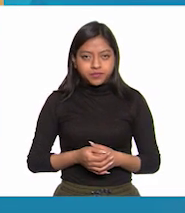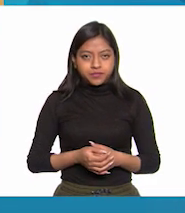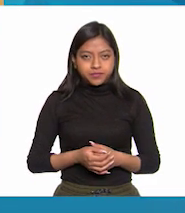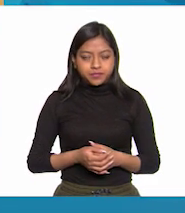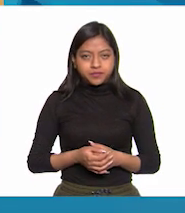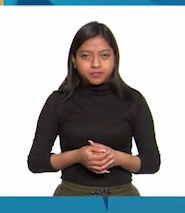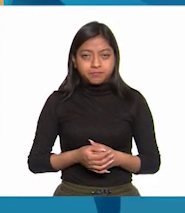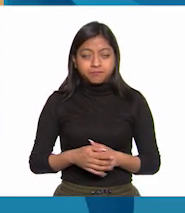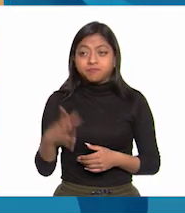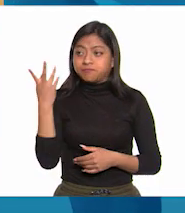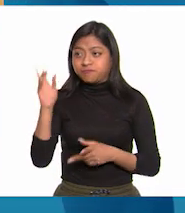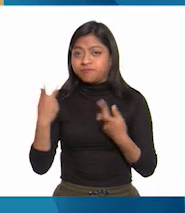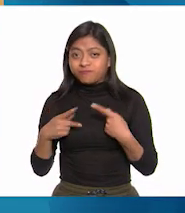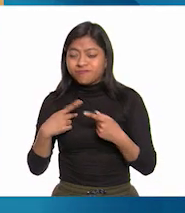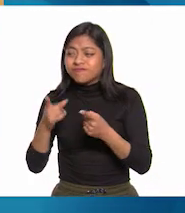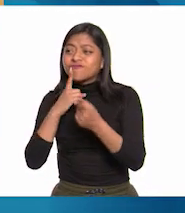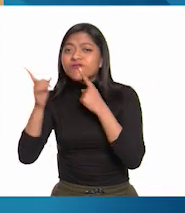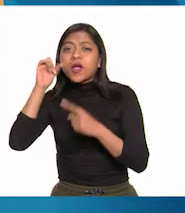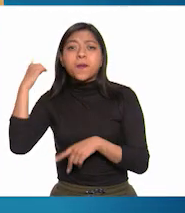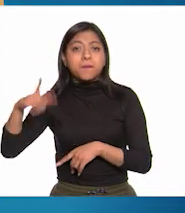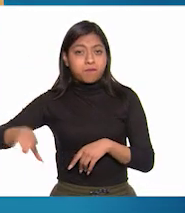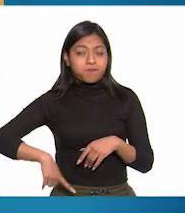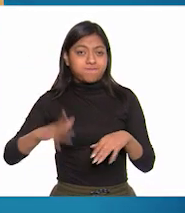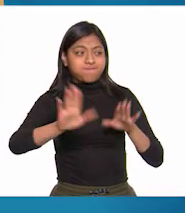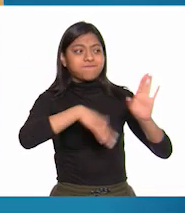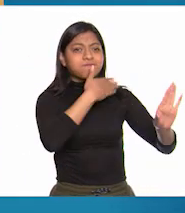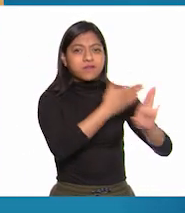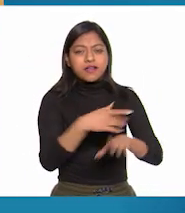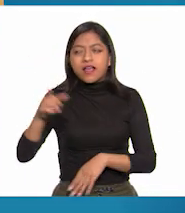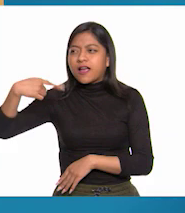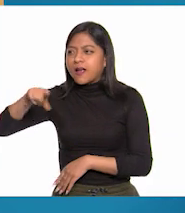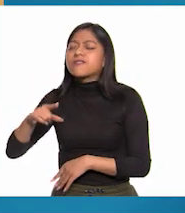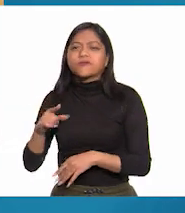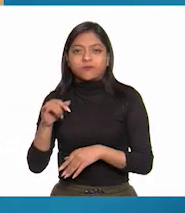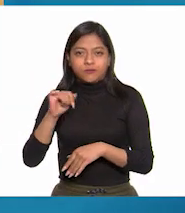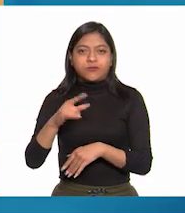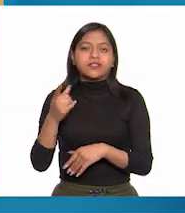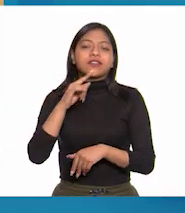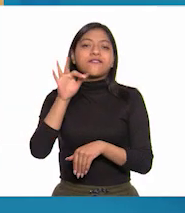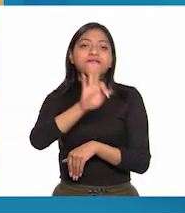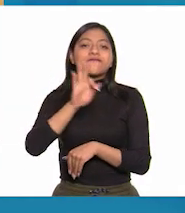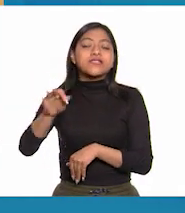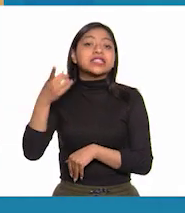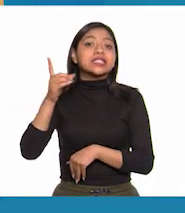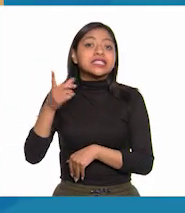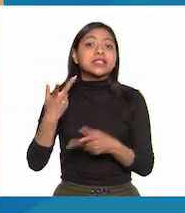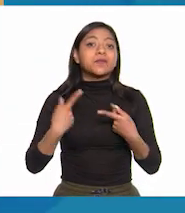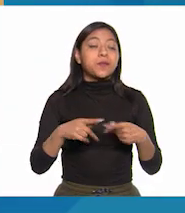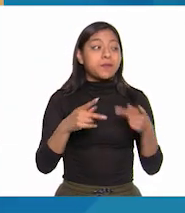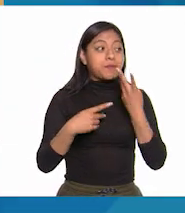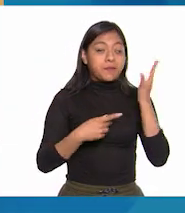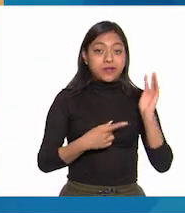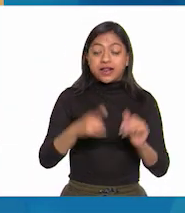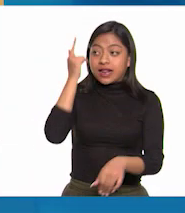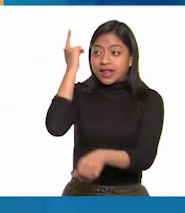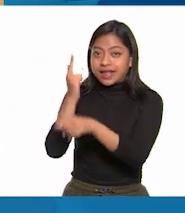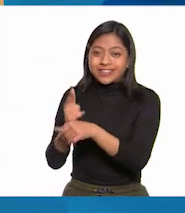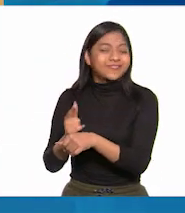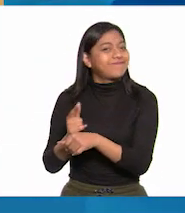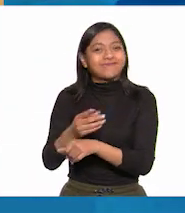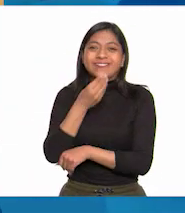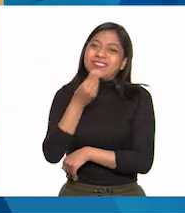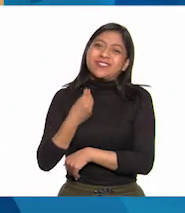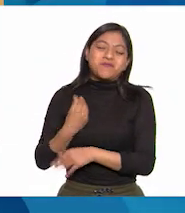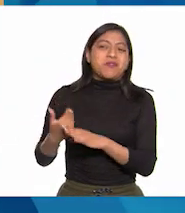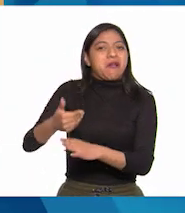Los conspiradores planeaban hacer una insurrección en diciembre, pero al ser denunciados no tuvieron otra